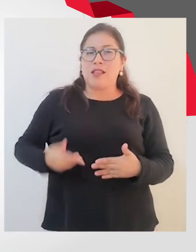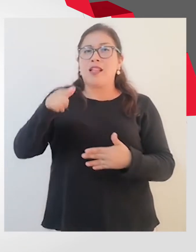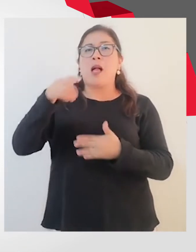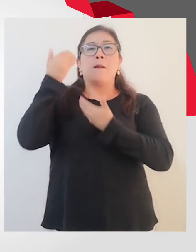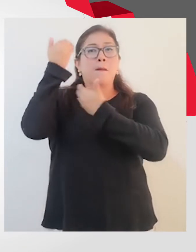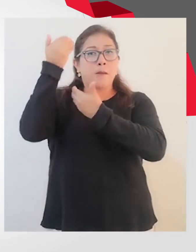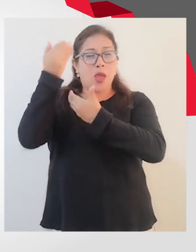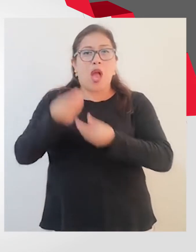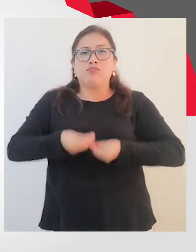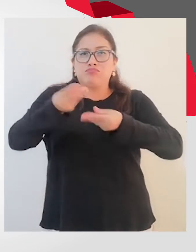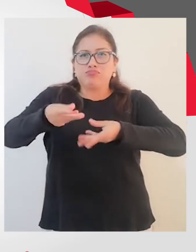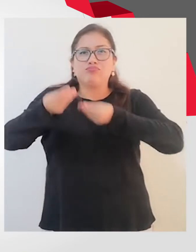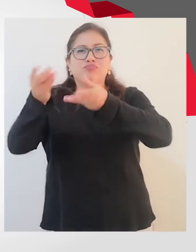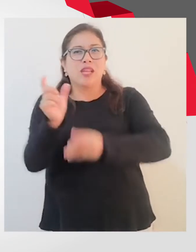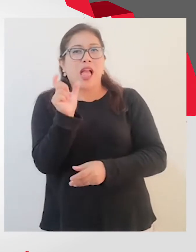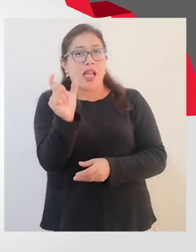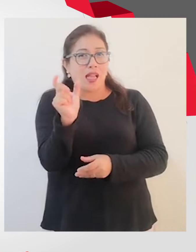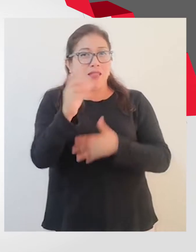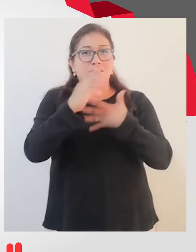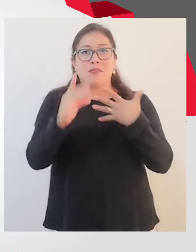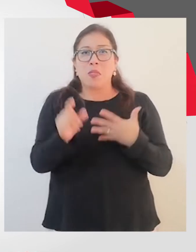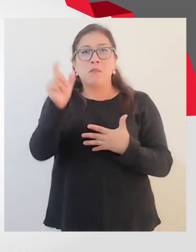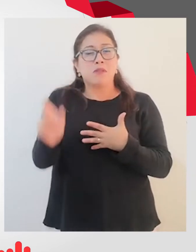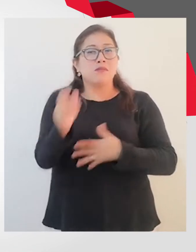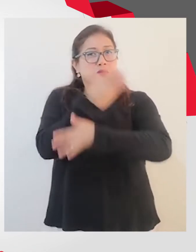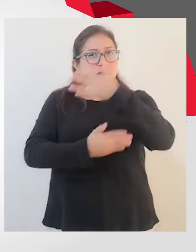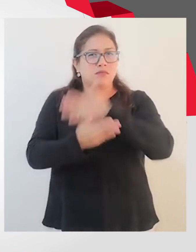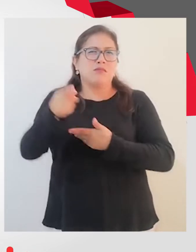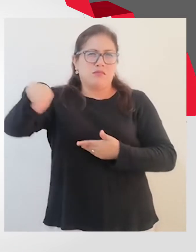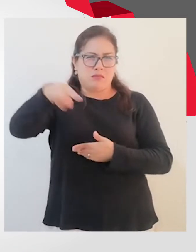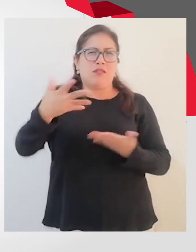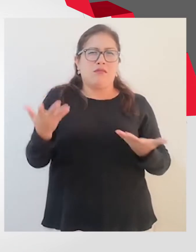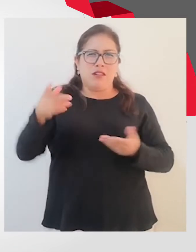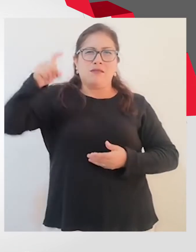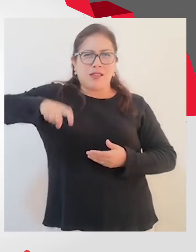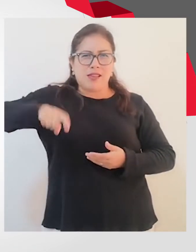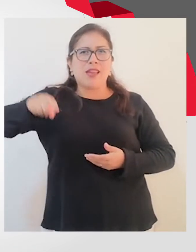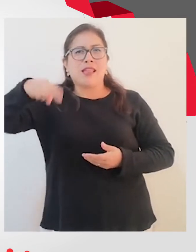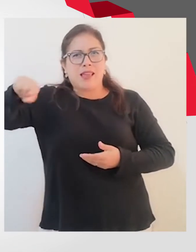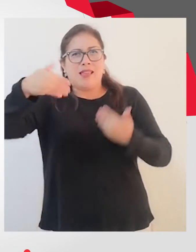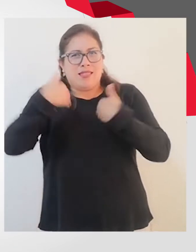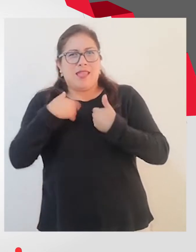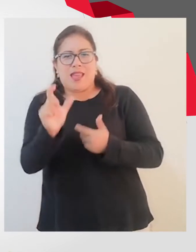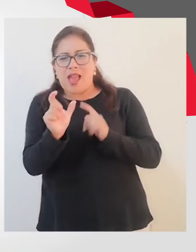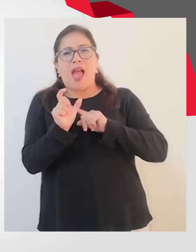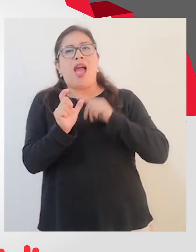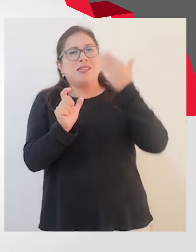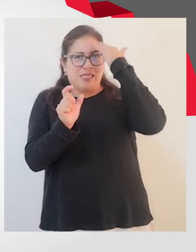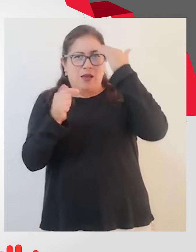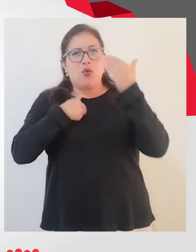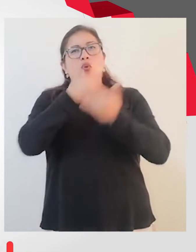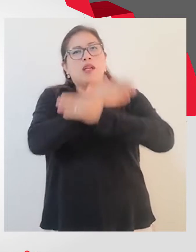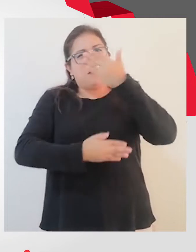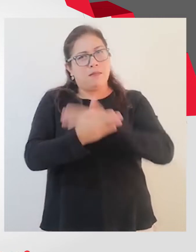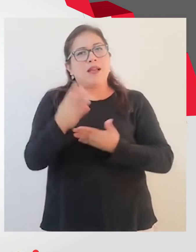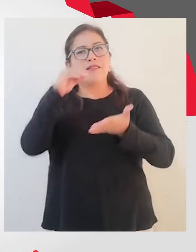carnet a personas con discapacidad que lo necesitan, necesitan estar acreditadas con su carnet del